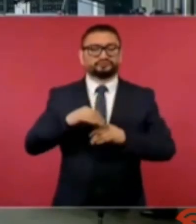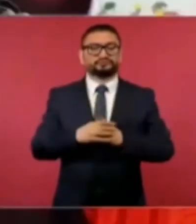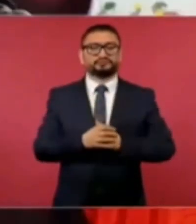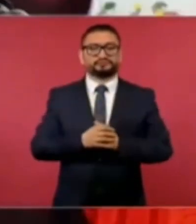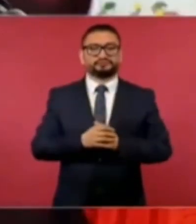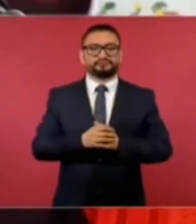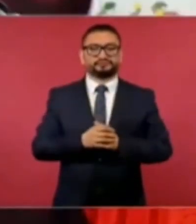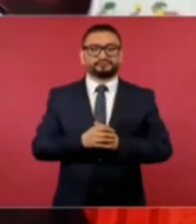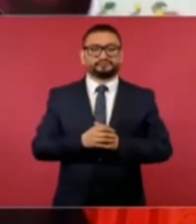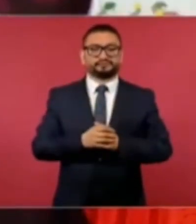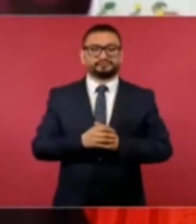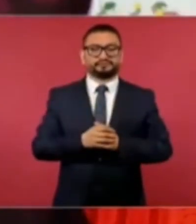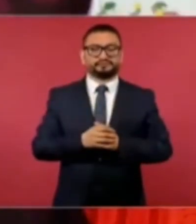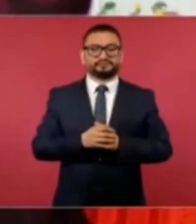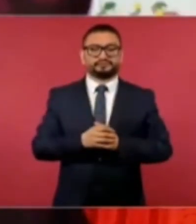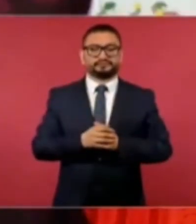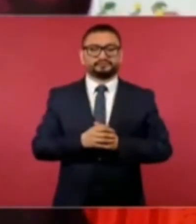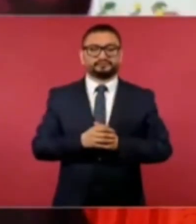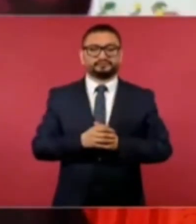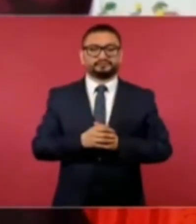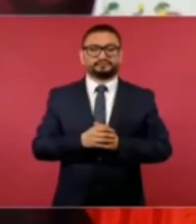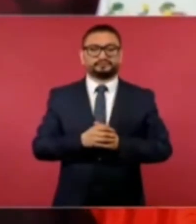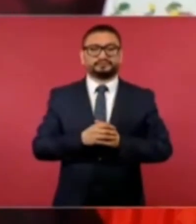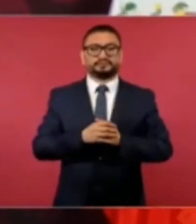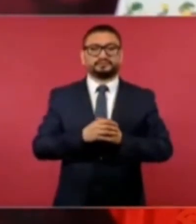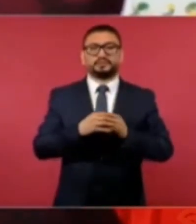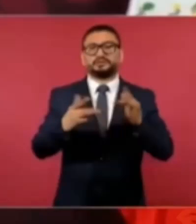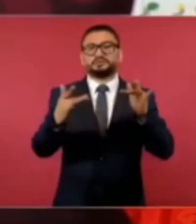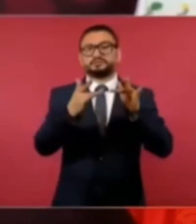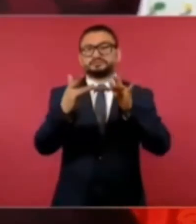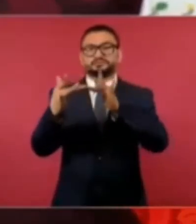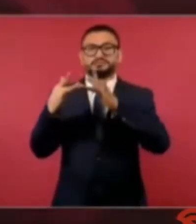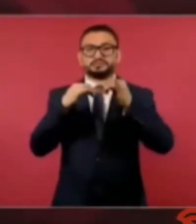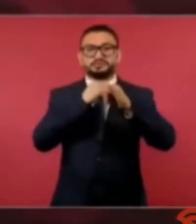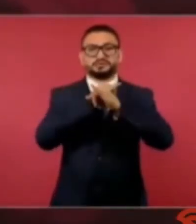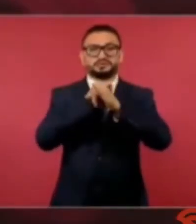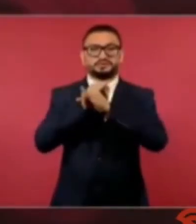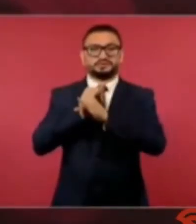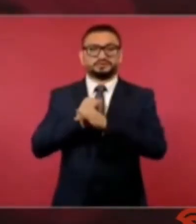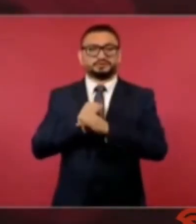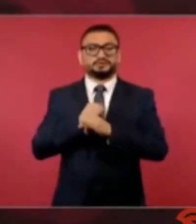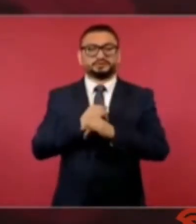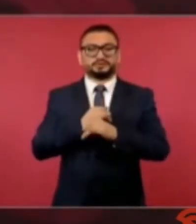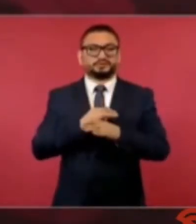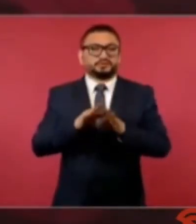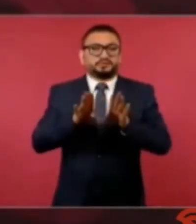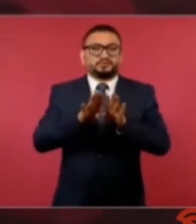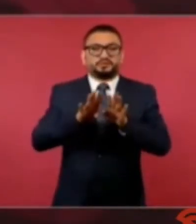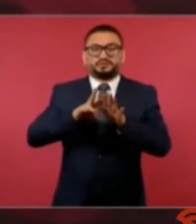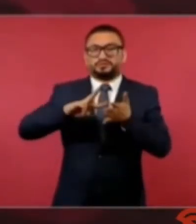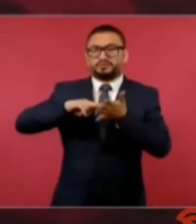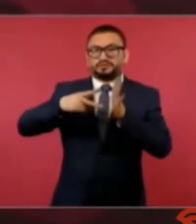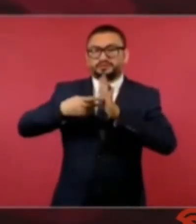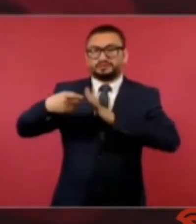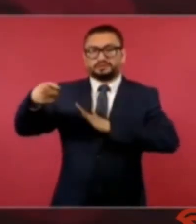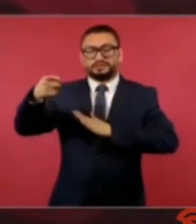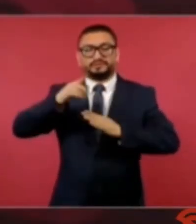se les conecta con internet sin los ingenieros militares